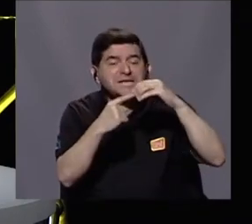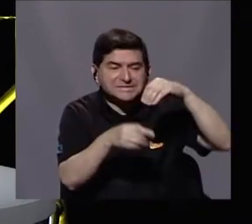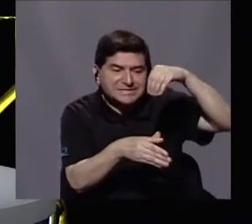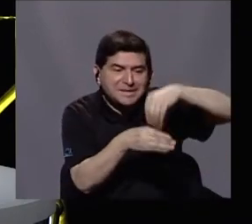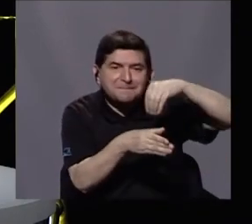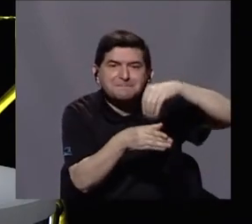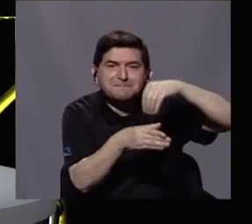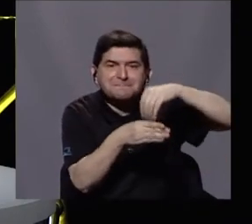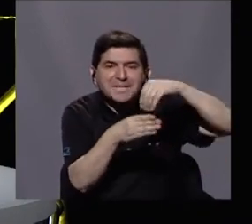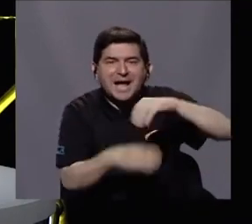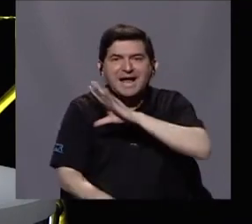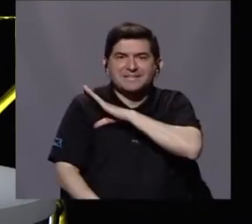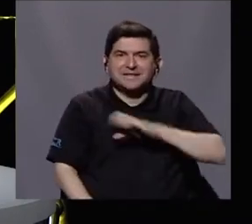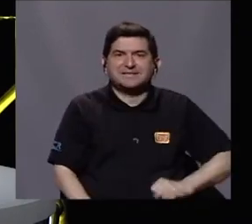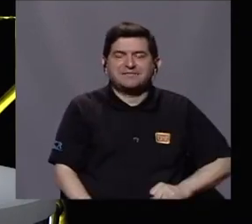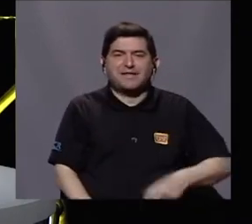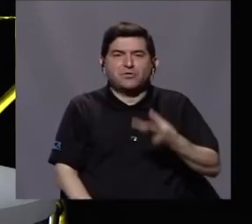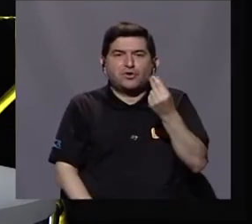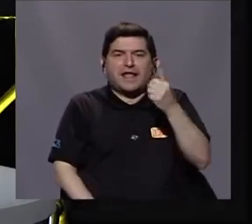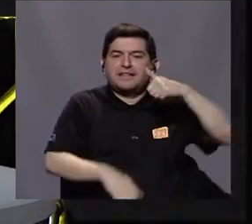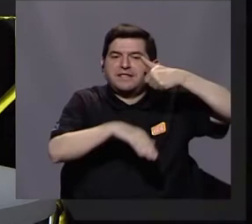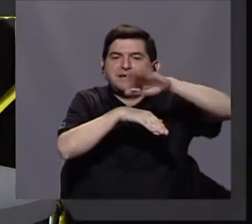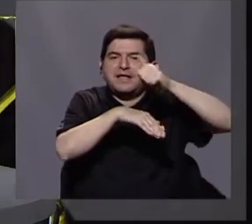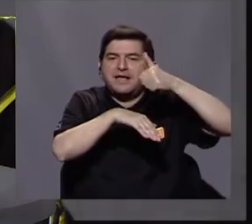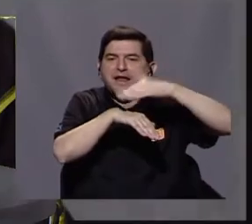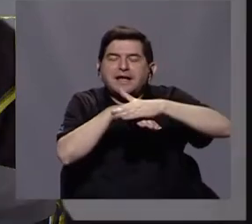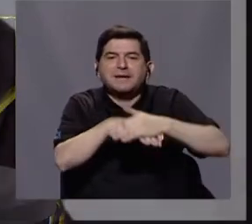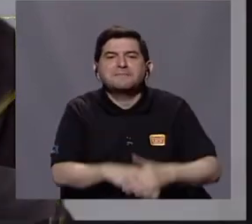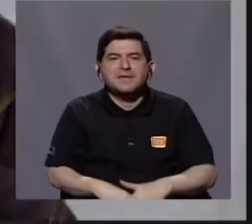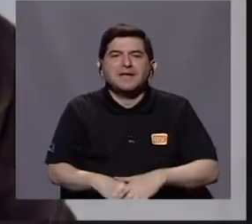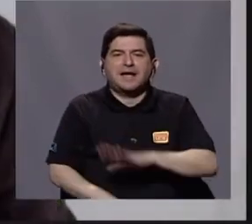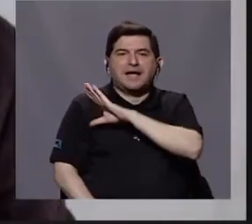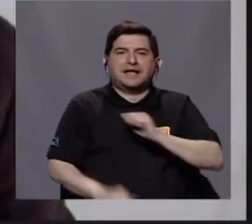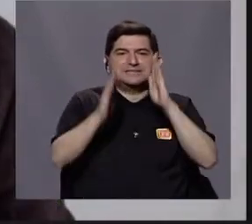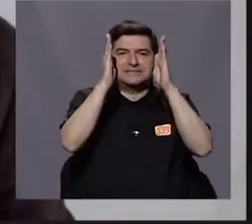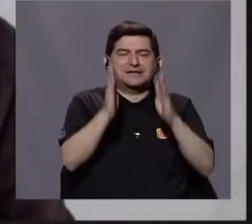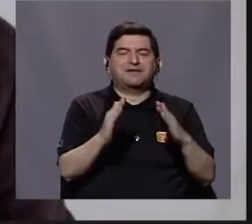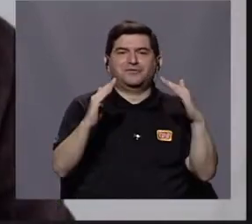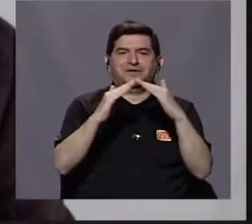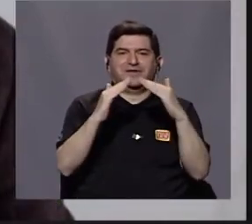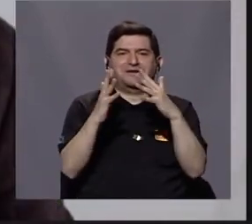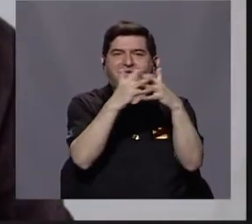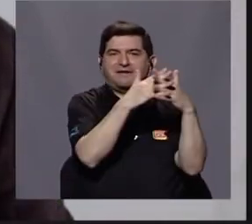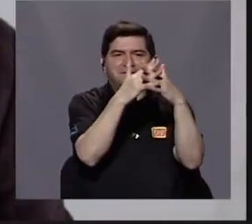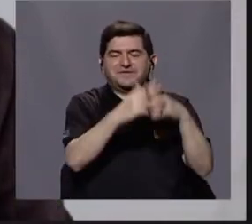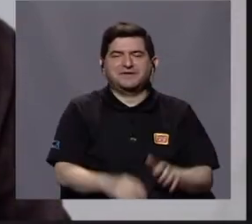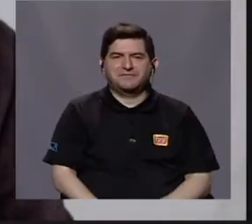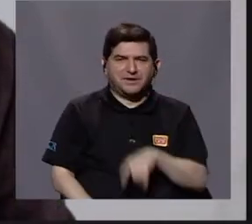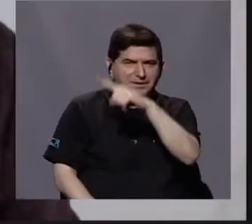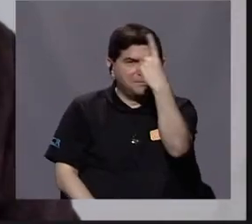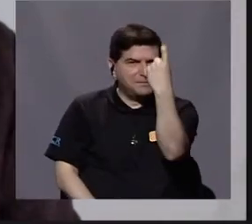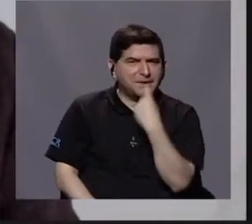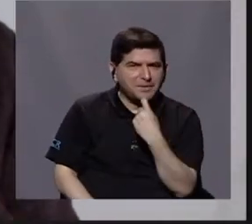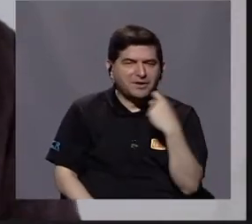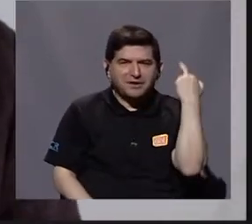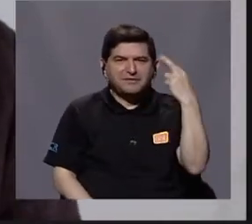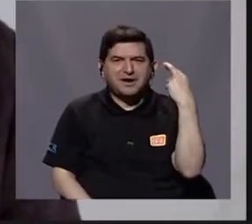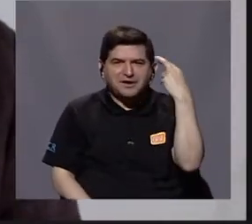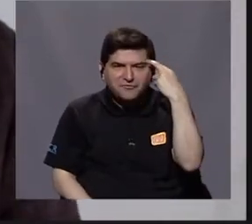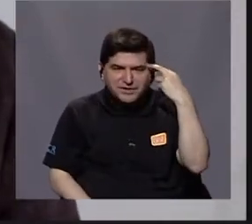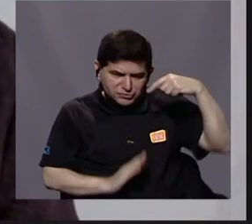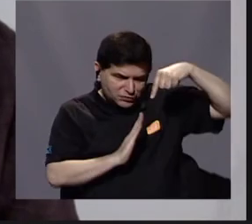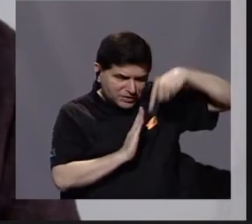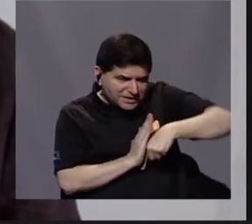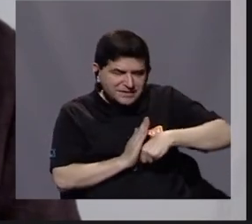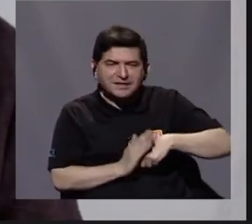ingresos del Salvador son las remesas de los salvadoreños. Hace un momento que me preguntaba sobre estas causas estructurales